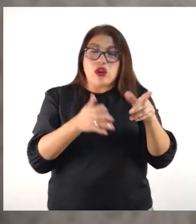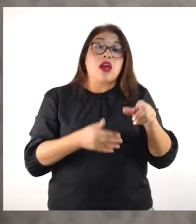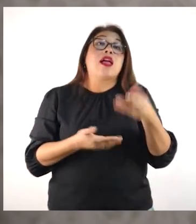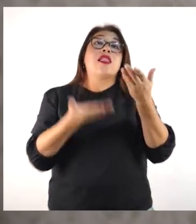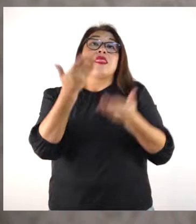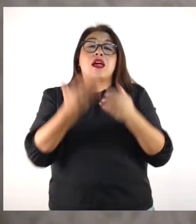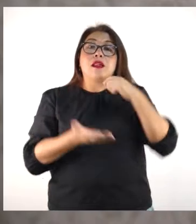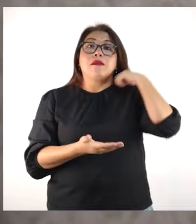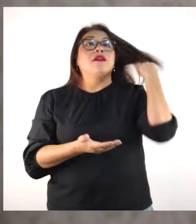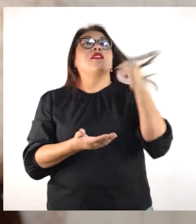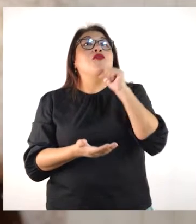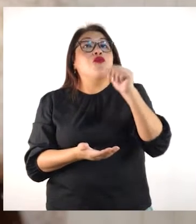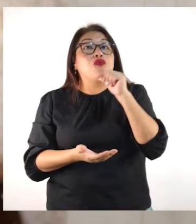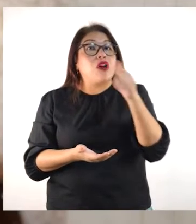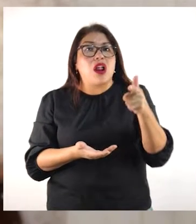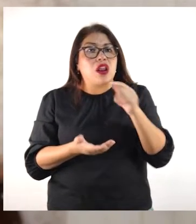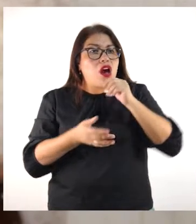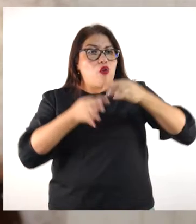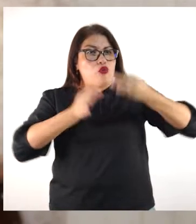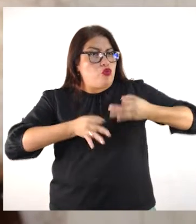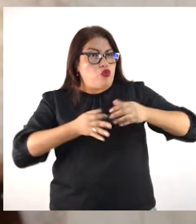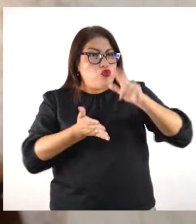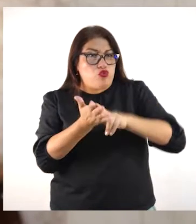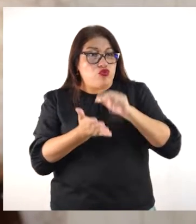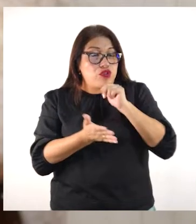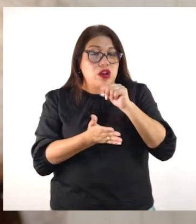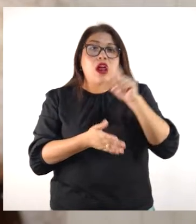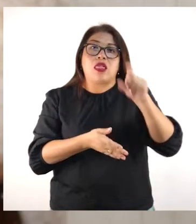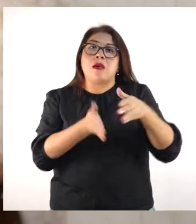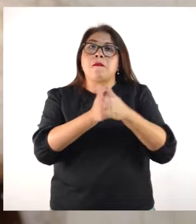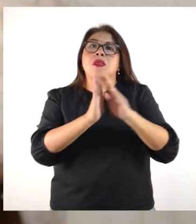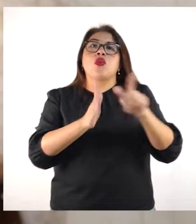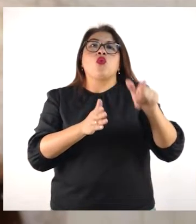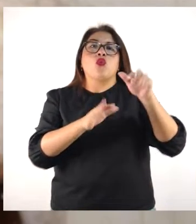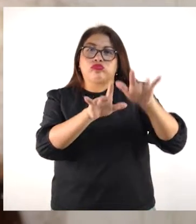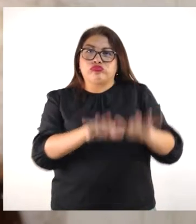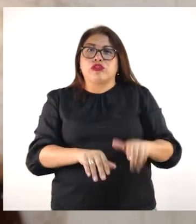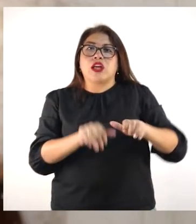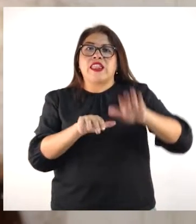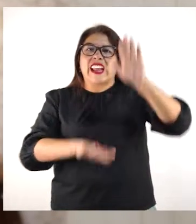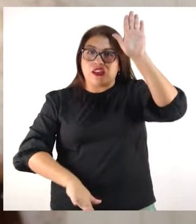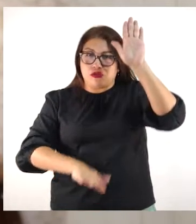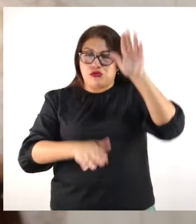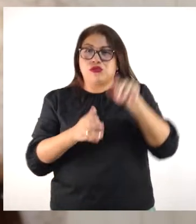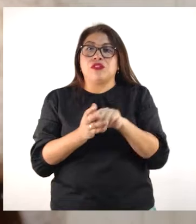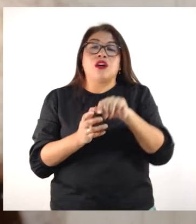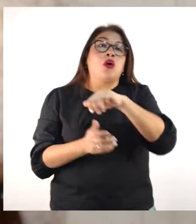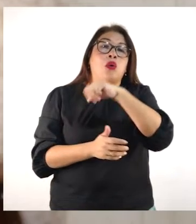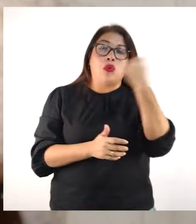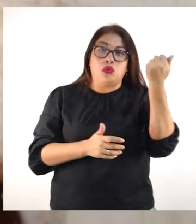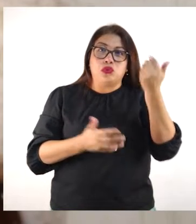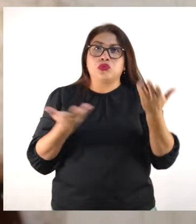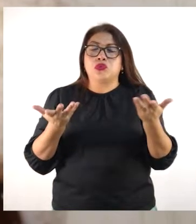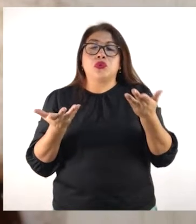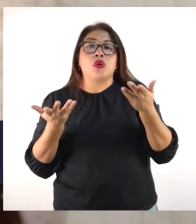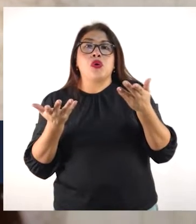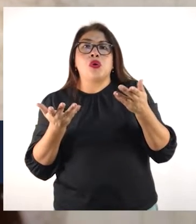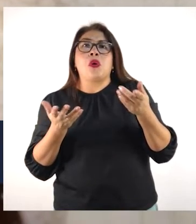formalizados una declaración jurada, etc. Vamos a incorporar, vamos a incluir